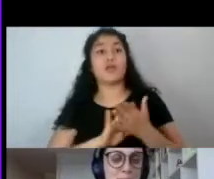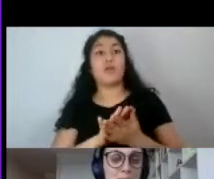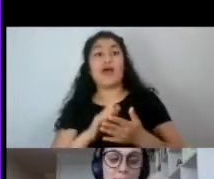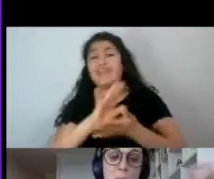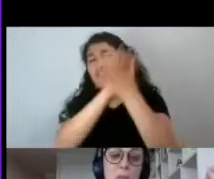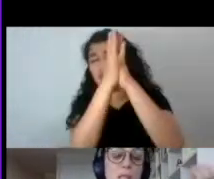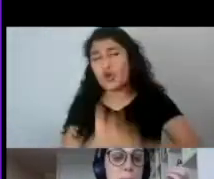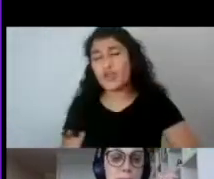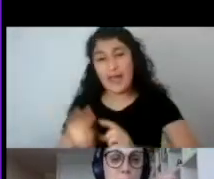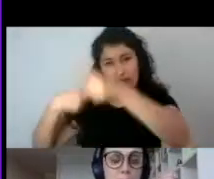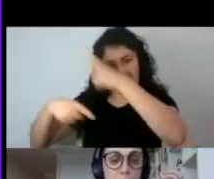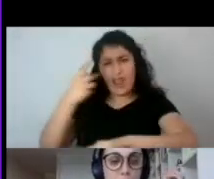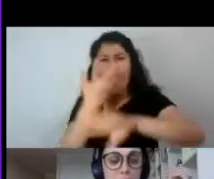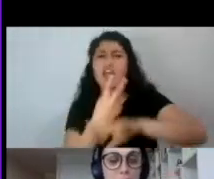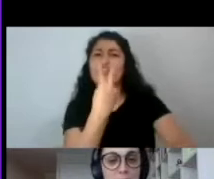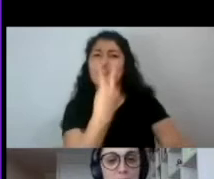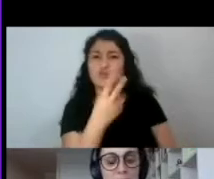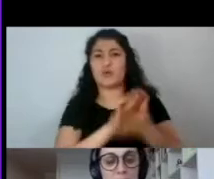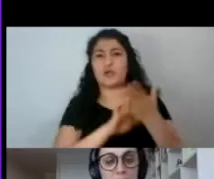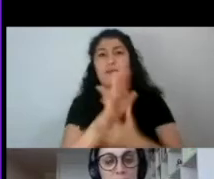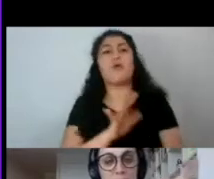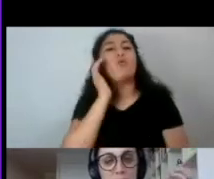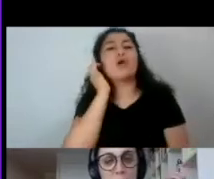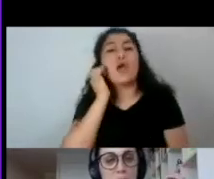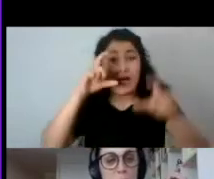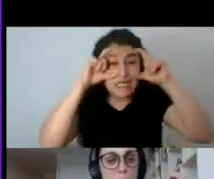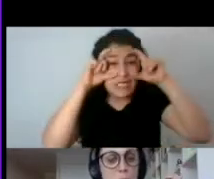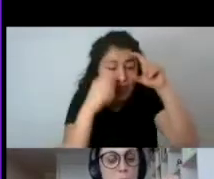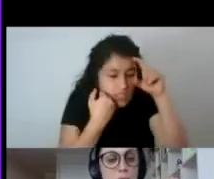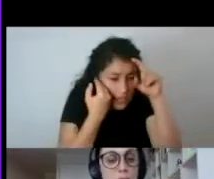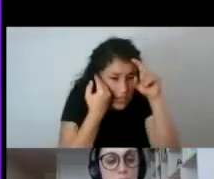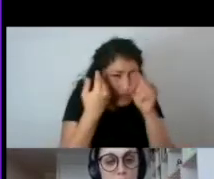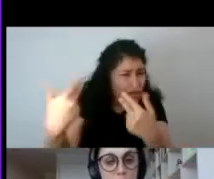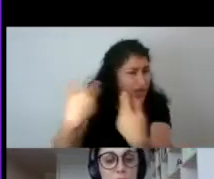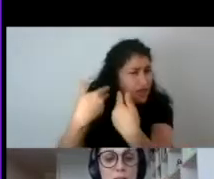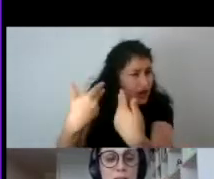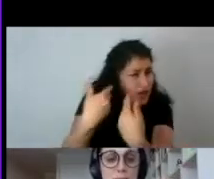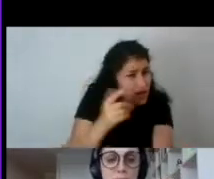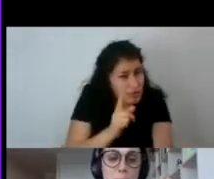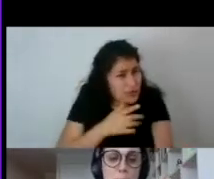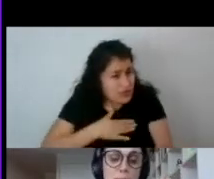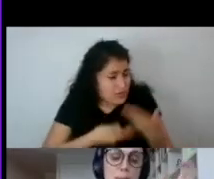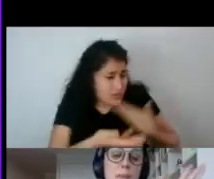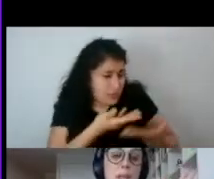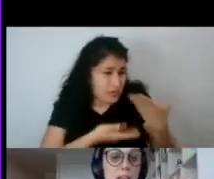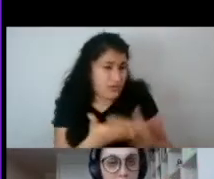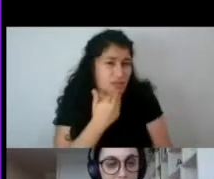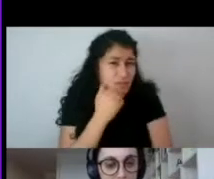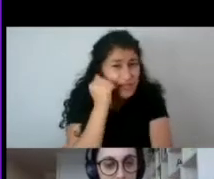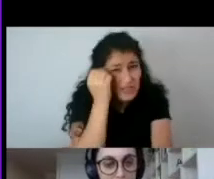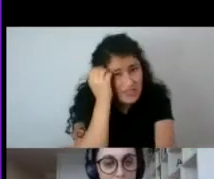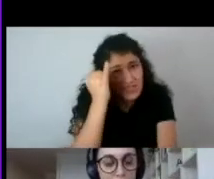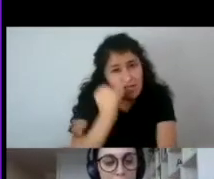La que es muy tímida, usa lentes grandes, es lastimada por todos, es antisocial y siempre, siempre es